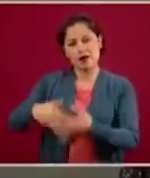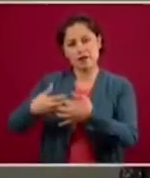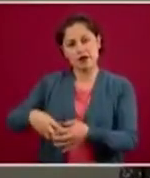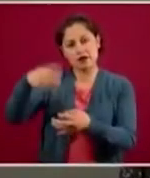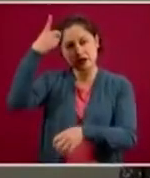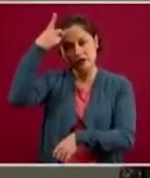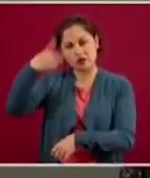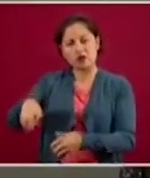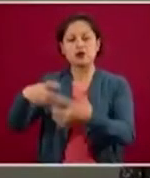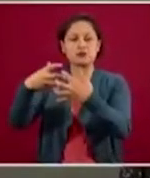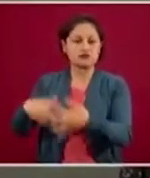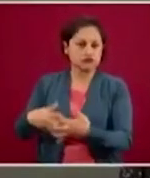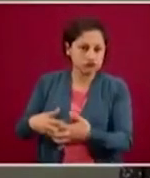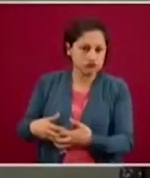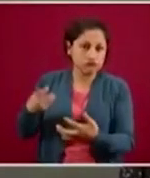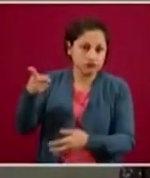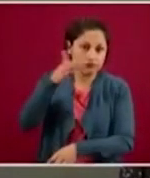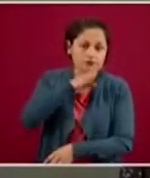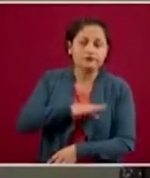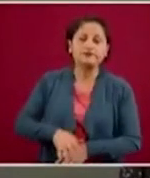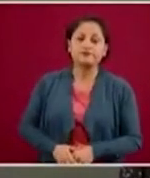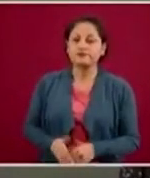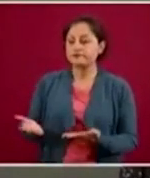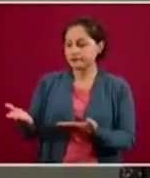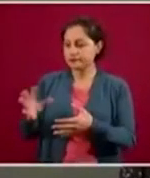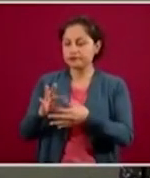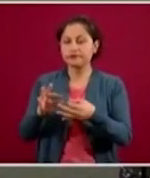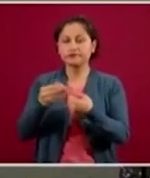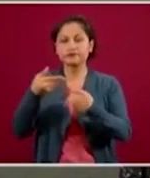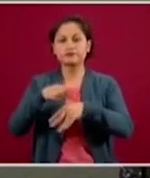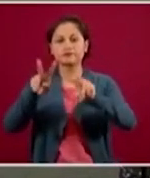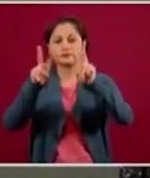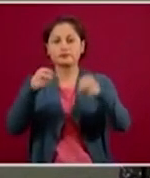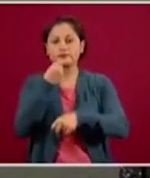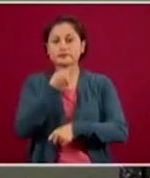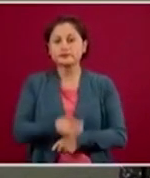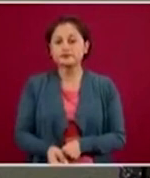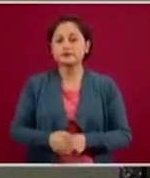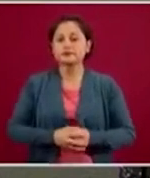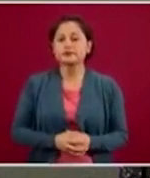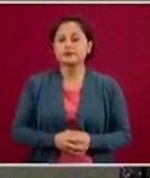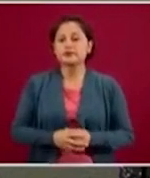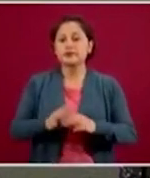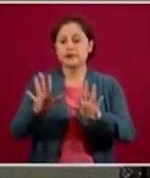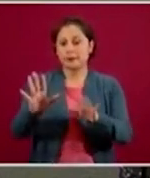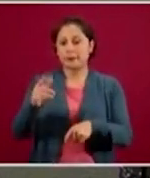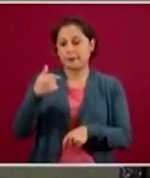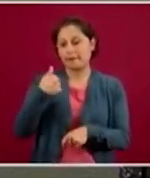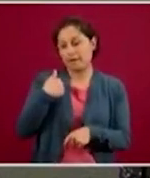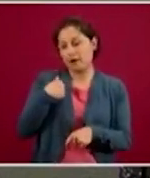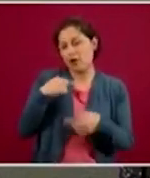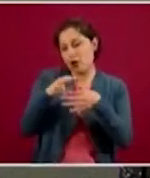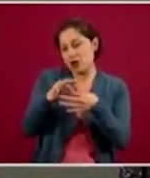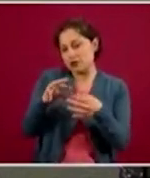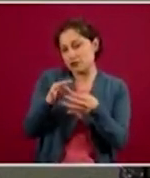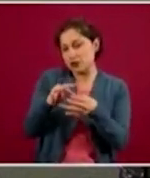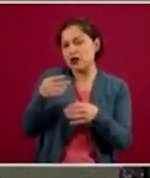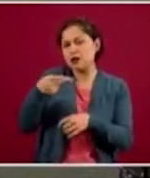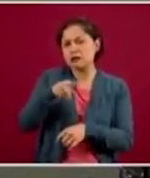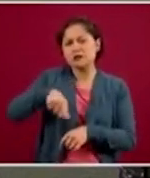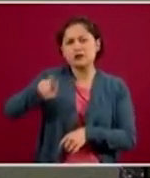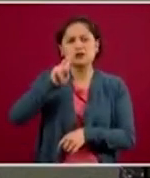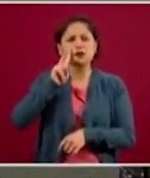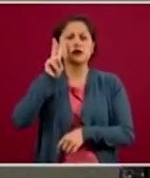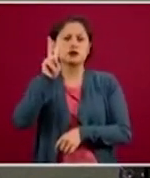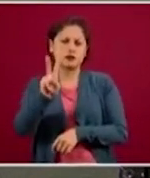Si brevemente nos comenta nada más sobre los niños. Rápidamente, nada más hacer las referencias, sé que aquí está muy pequeño, pero lo pueden ustedes ver en la página precisamente de